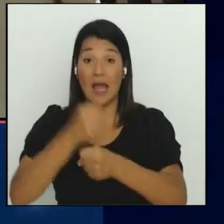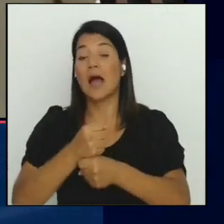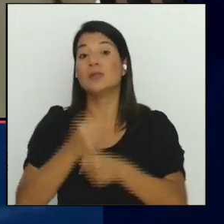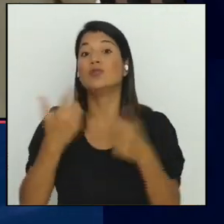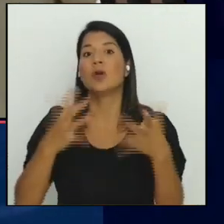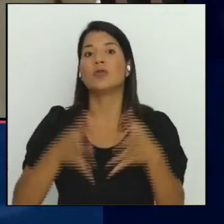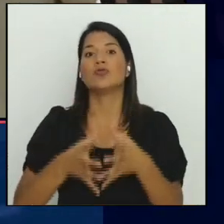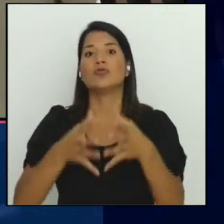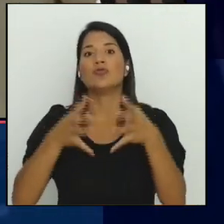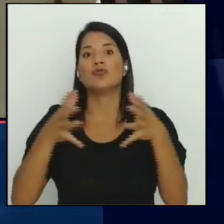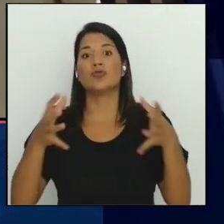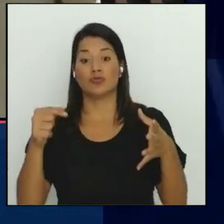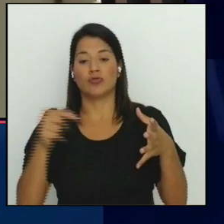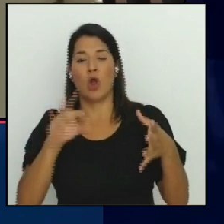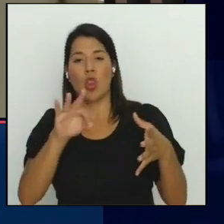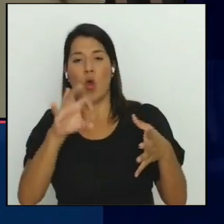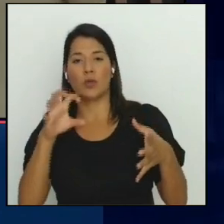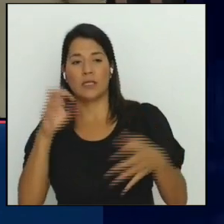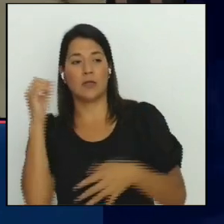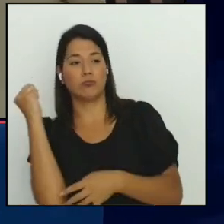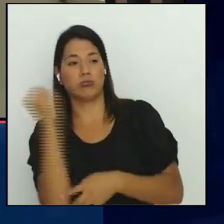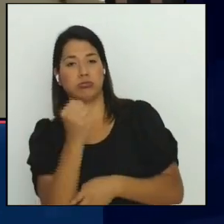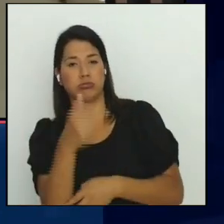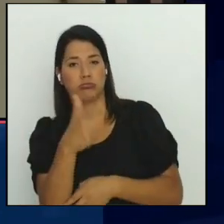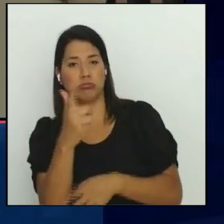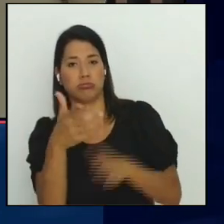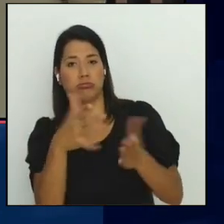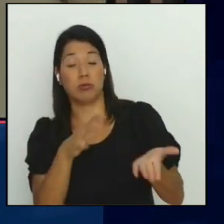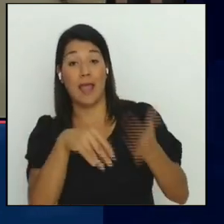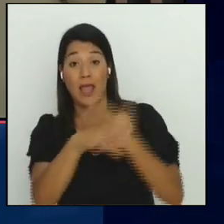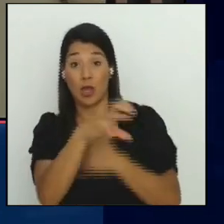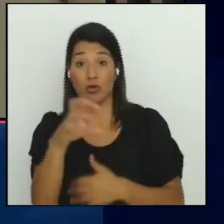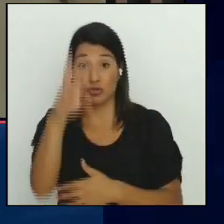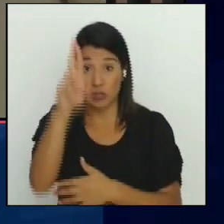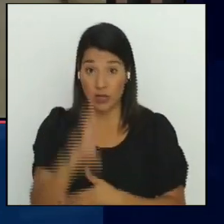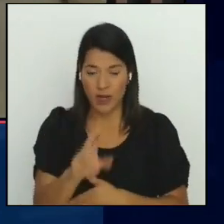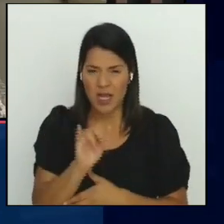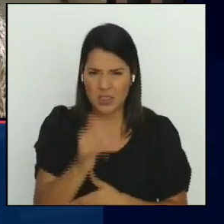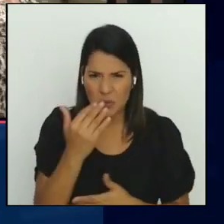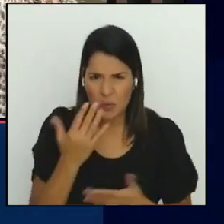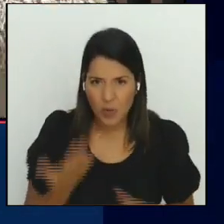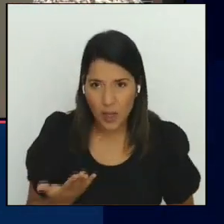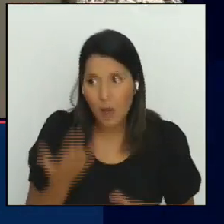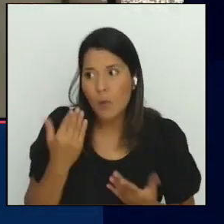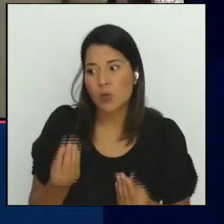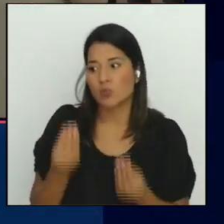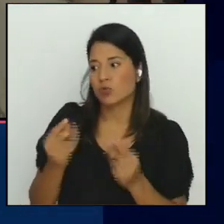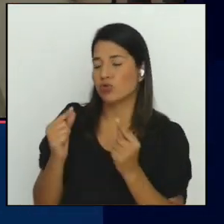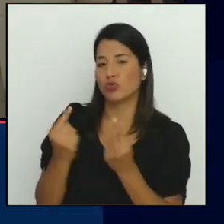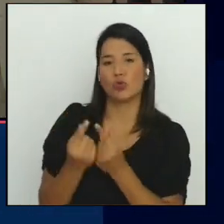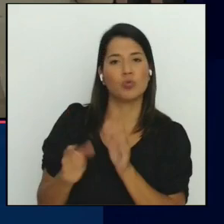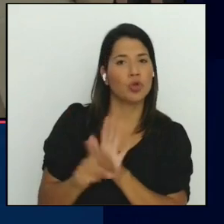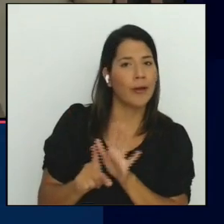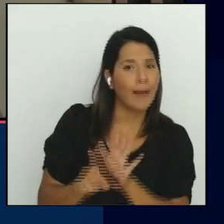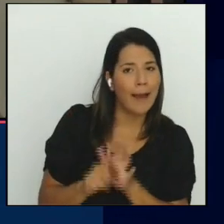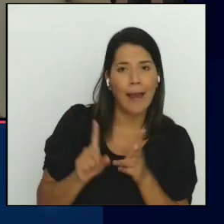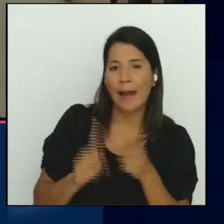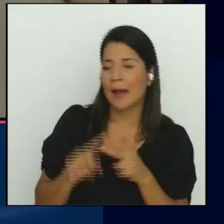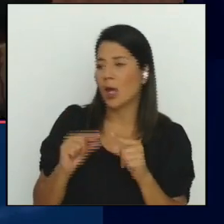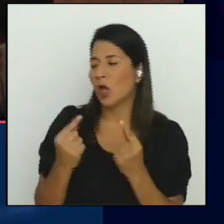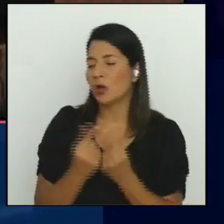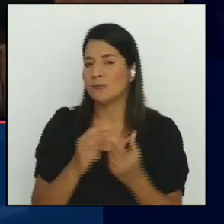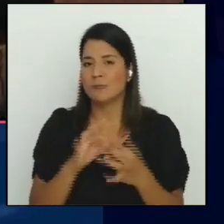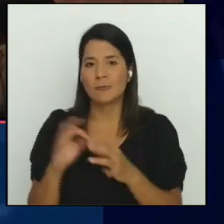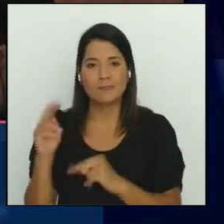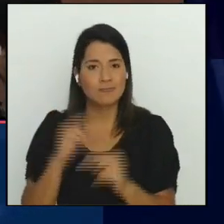900 homicidios en nuestro país. Esto como consecuencia del crimen organizado y el narcotráfico. Precisamente consultamos al subdirector del